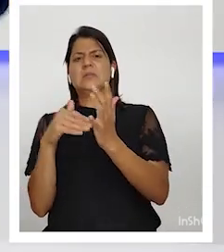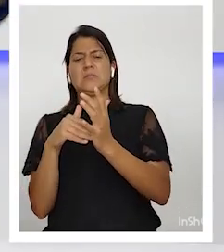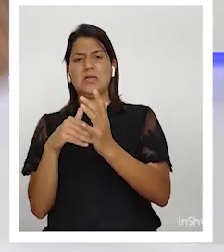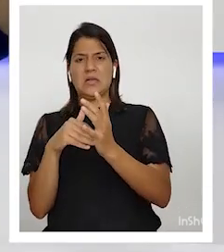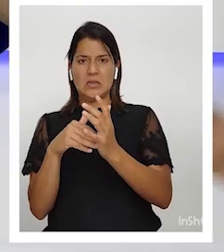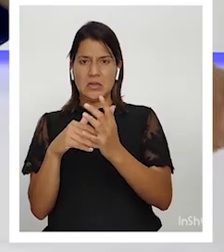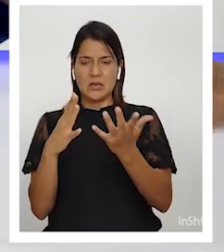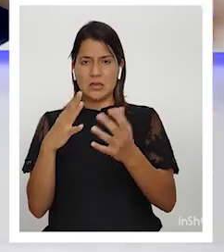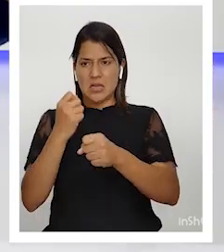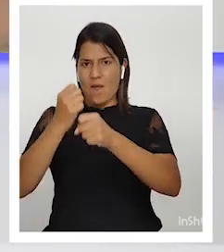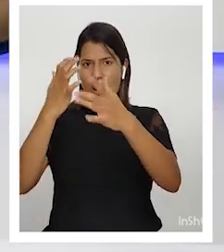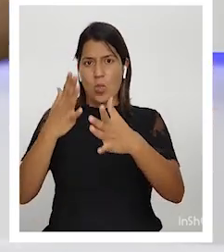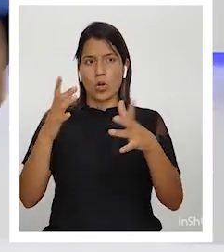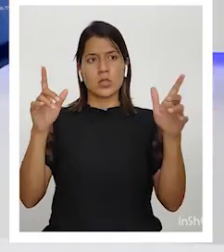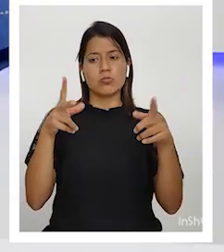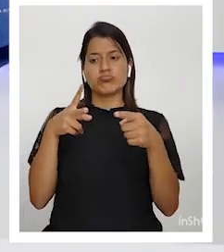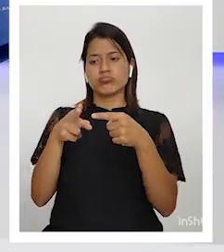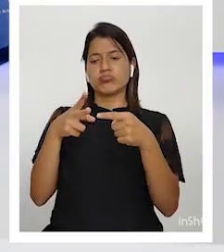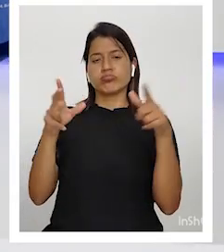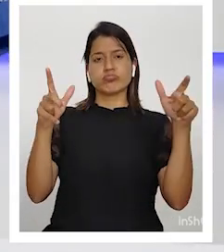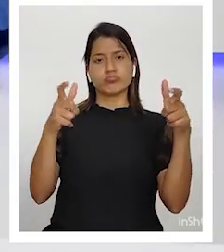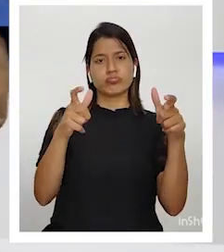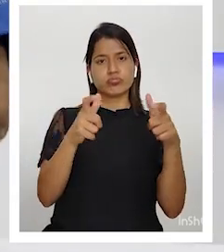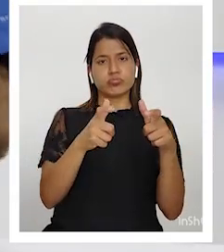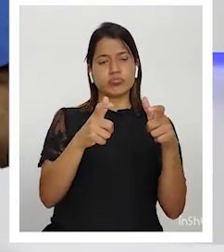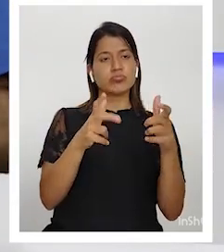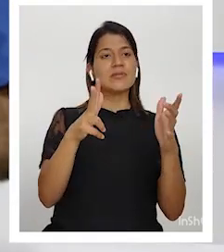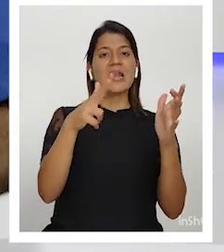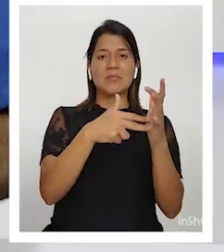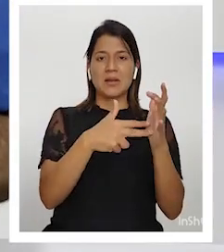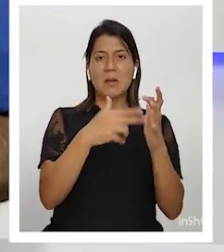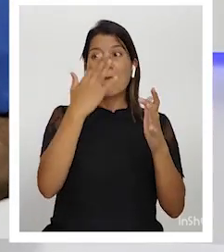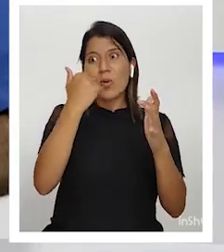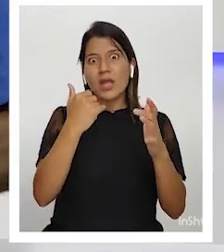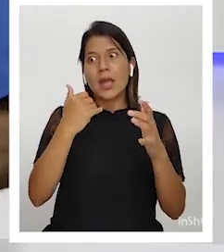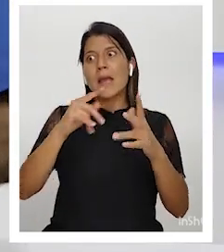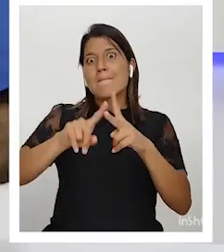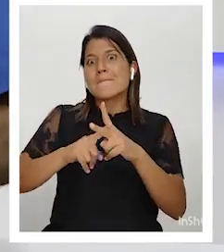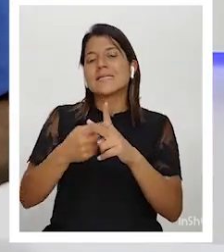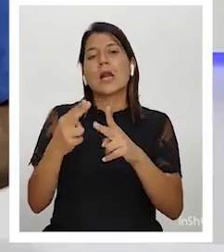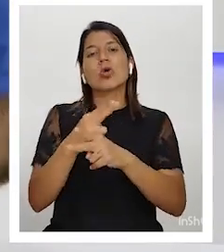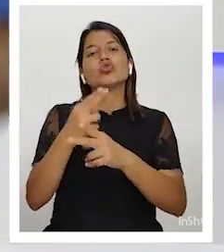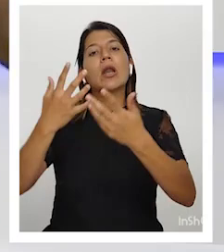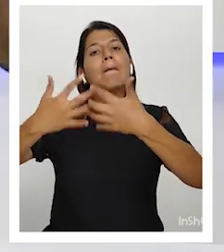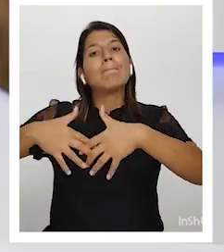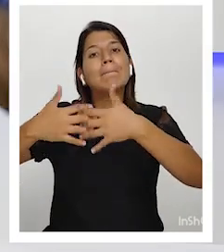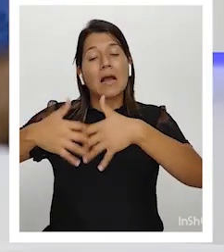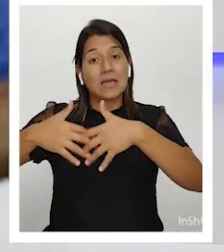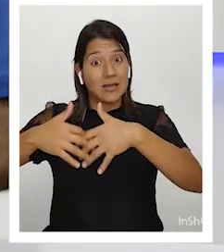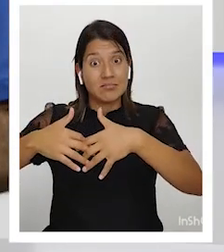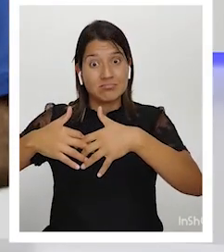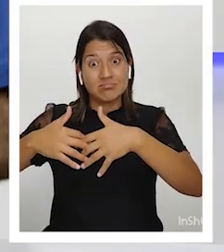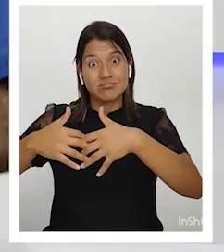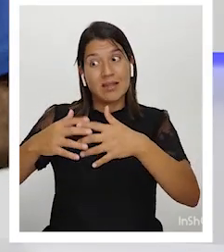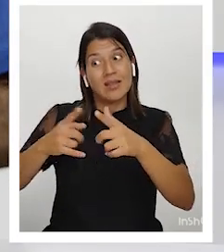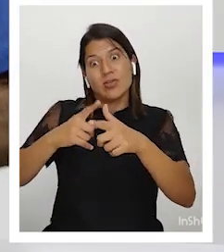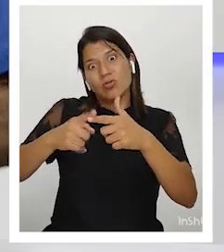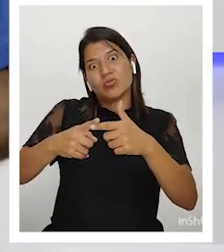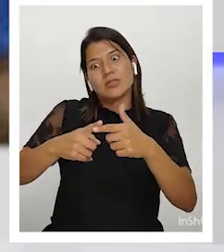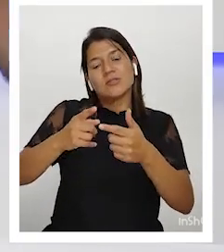aviones y otra serie de máquinas. Entonces había una masa de obreros tirados a la calle,